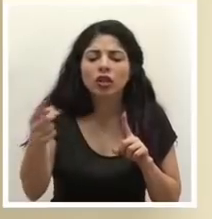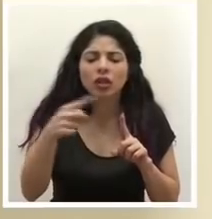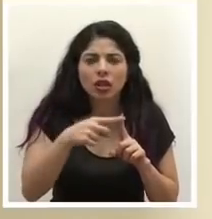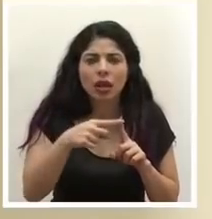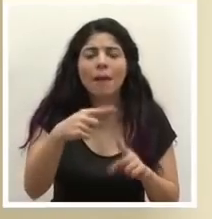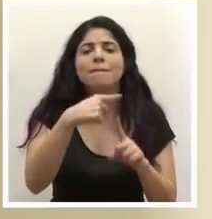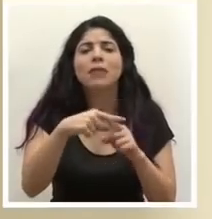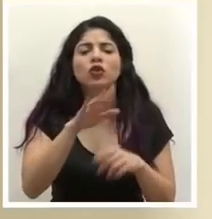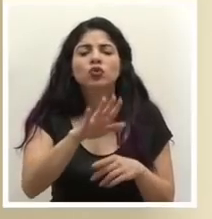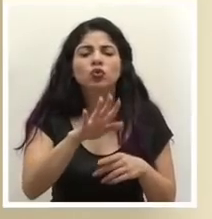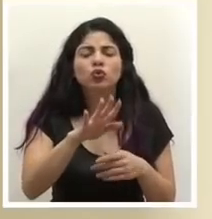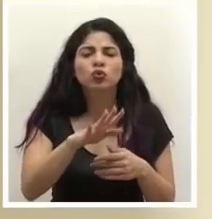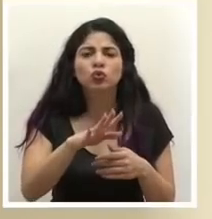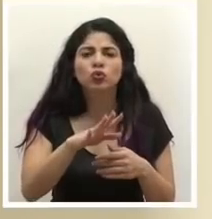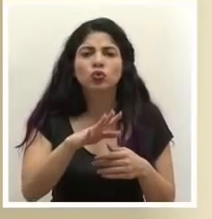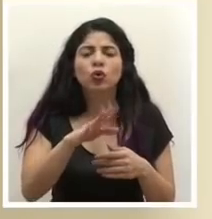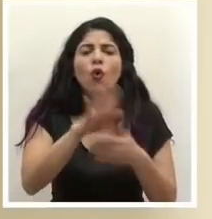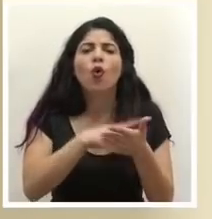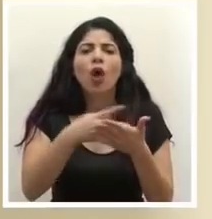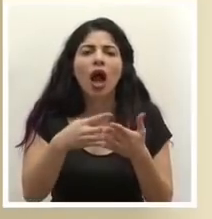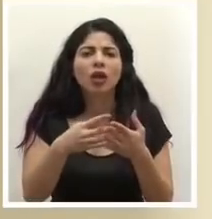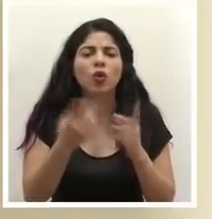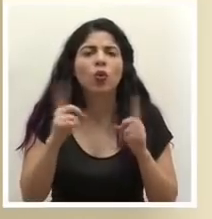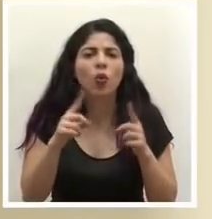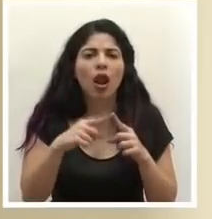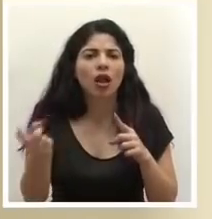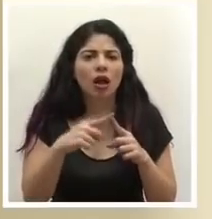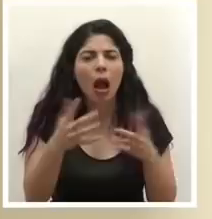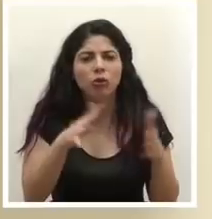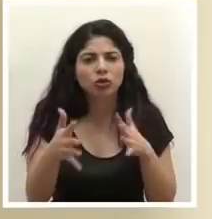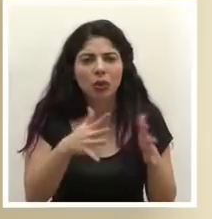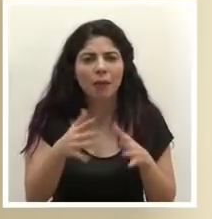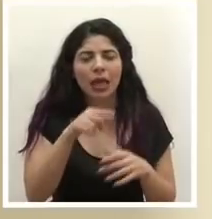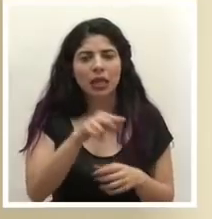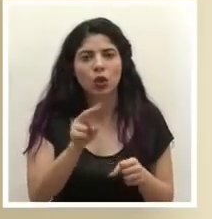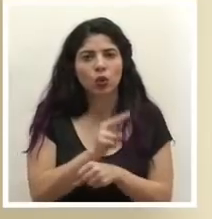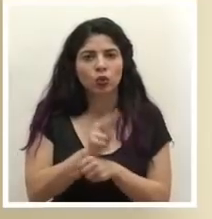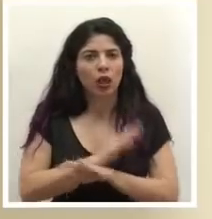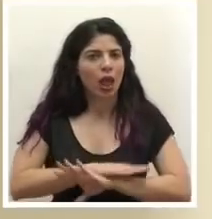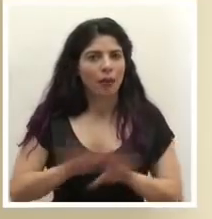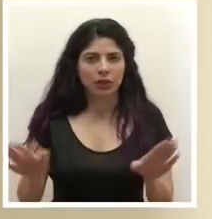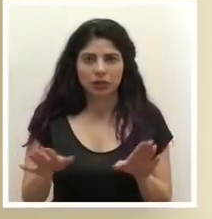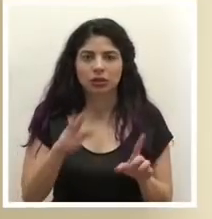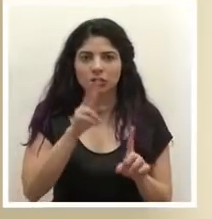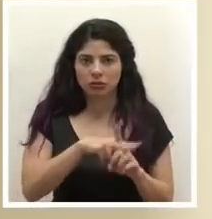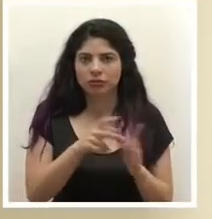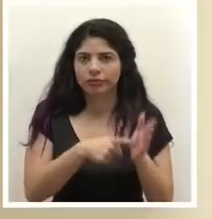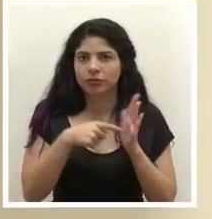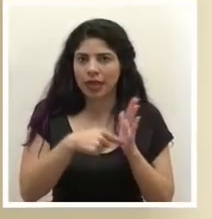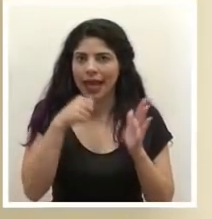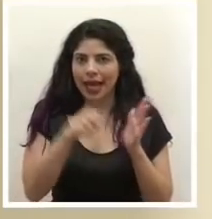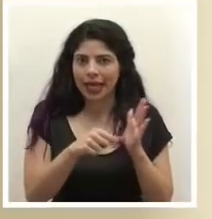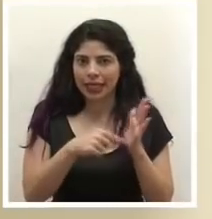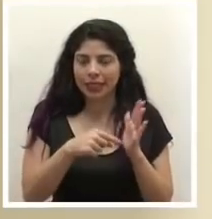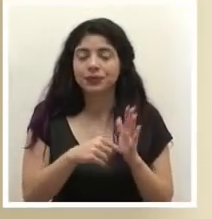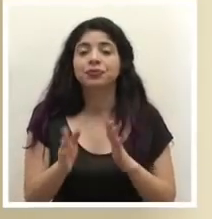y el sitio y perdón y el horario aproximado en el que se va a movilizar esas son las condiciones y